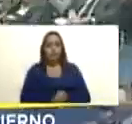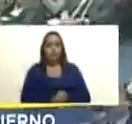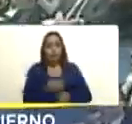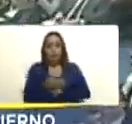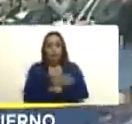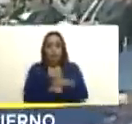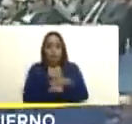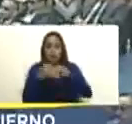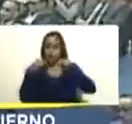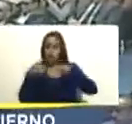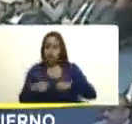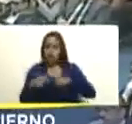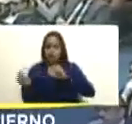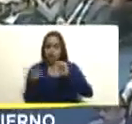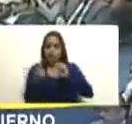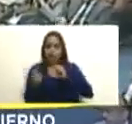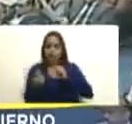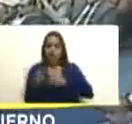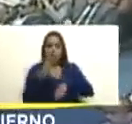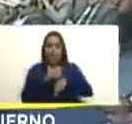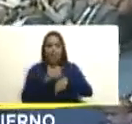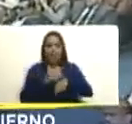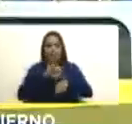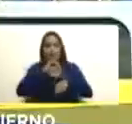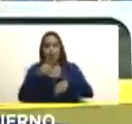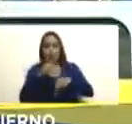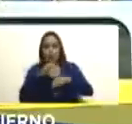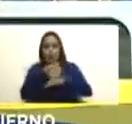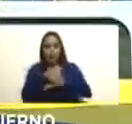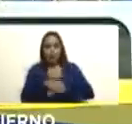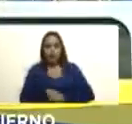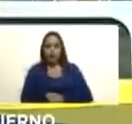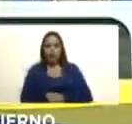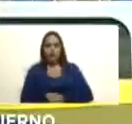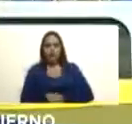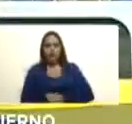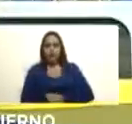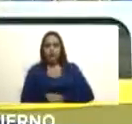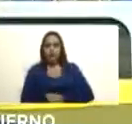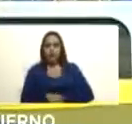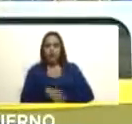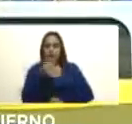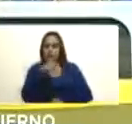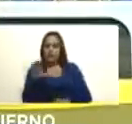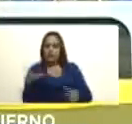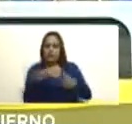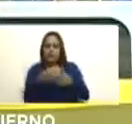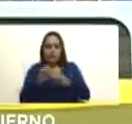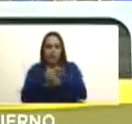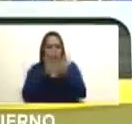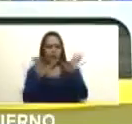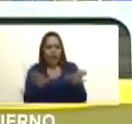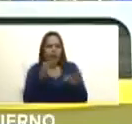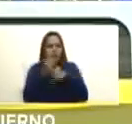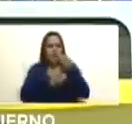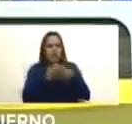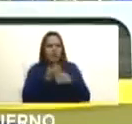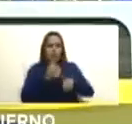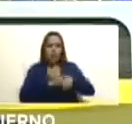el doctor Jorge Rodríguez en una esclarecedora rueda de prensa que dio en horas del mediodía